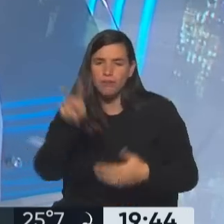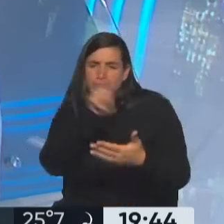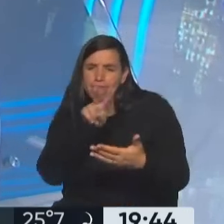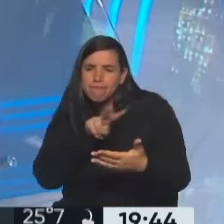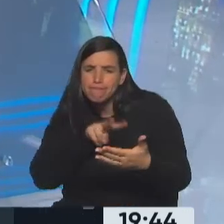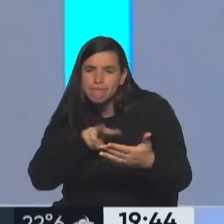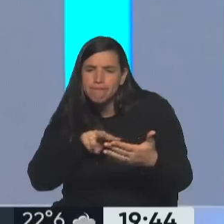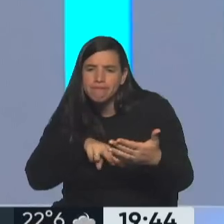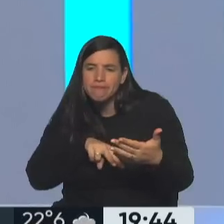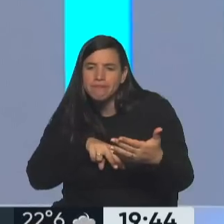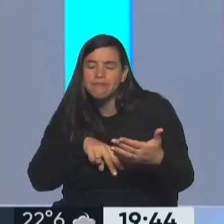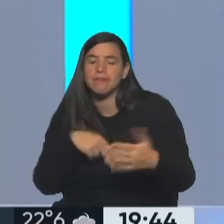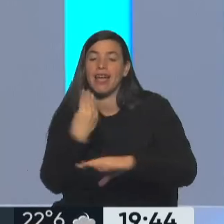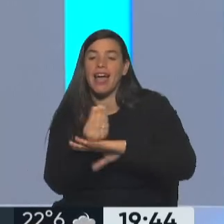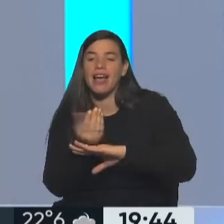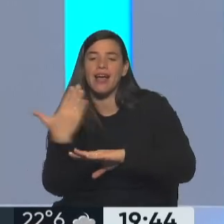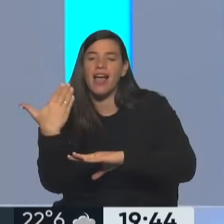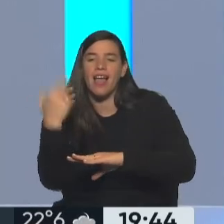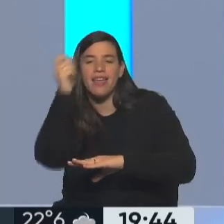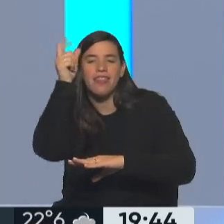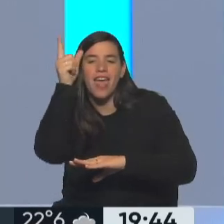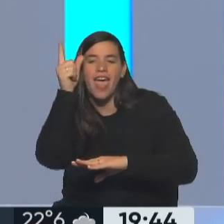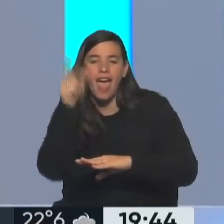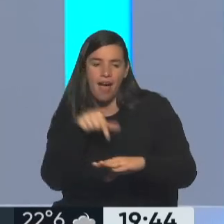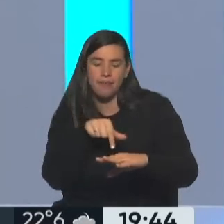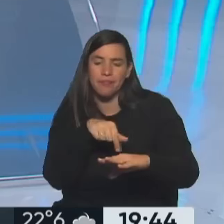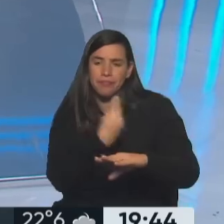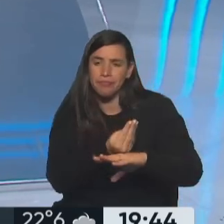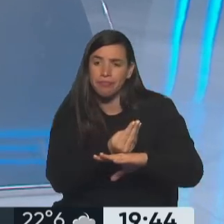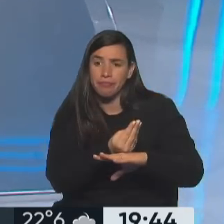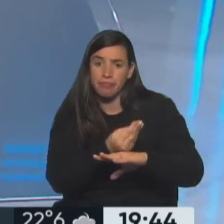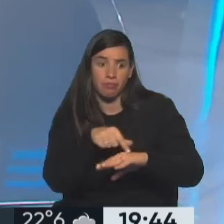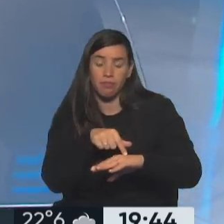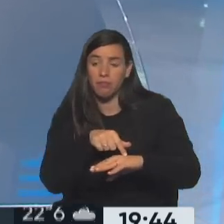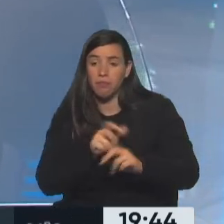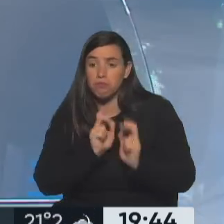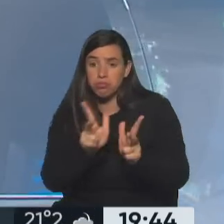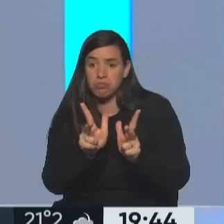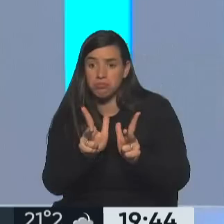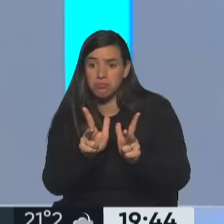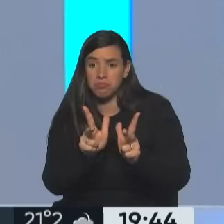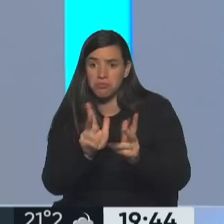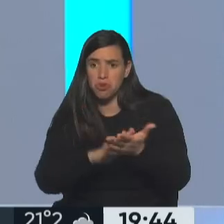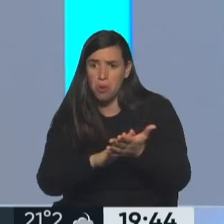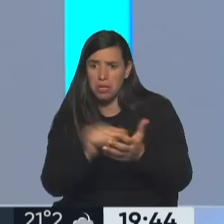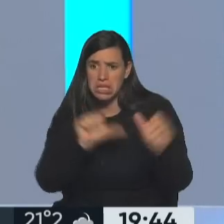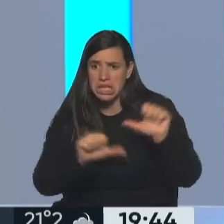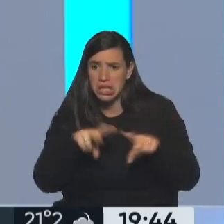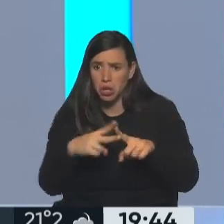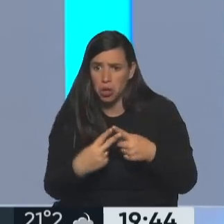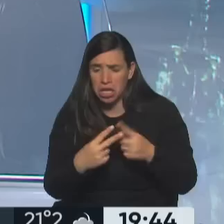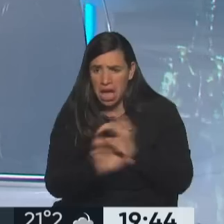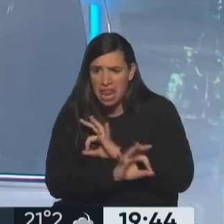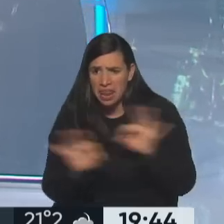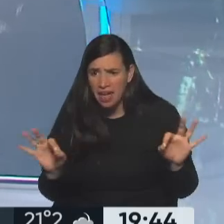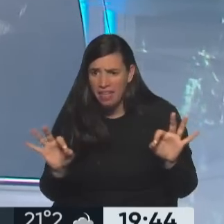Ciencia y Tecnología. Por supuesto no había ningún tema que dijera Ciencia y Tecnología, pero está claro que proponía crear algo así como un Ministerio